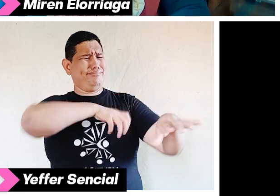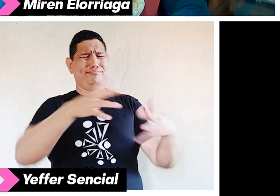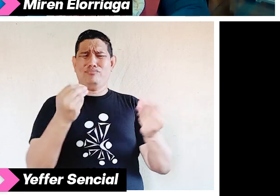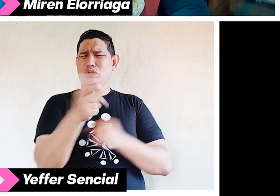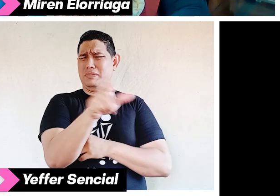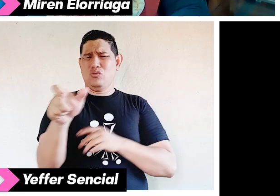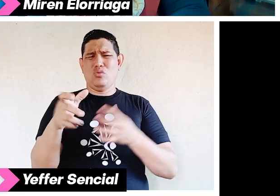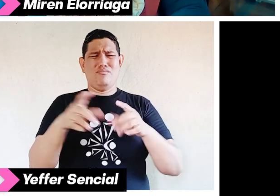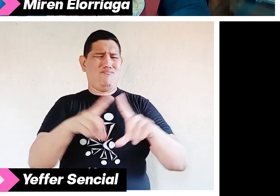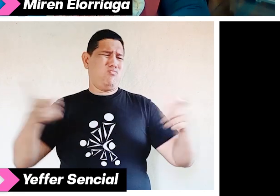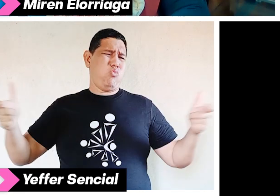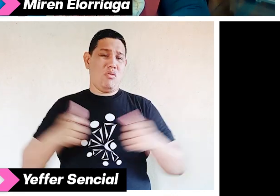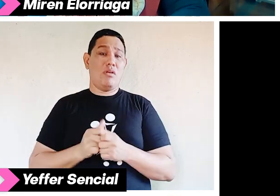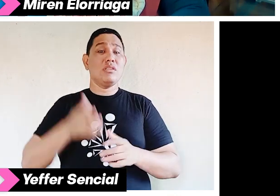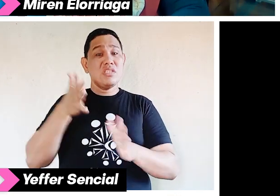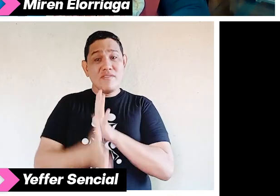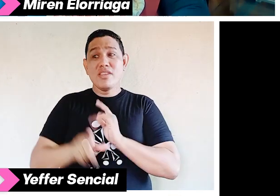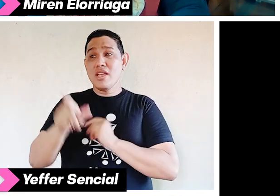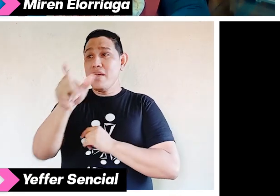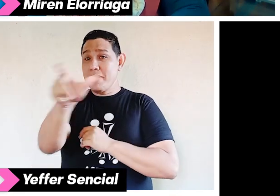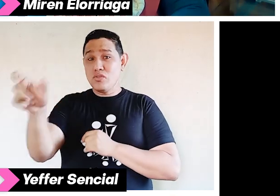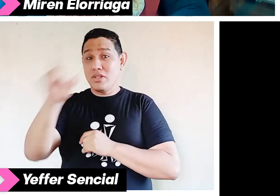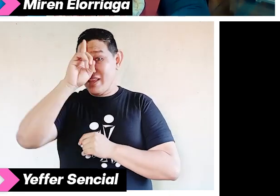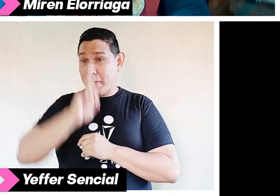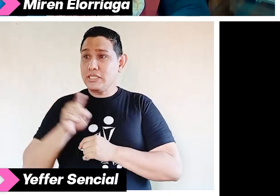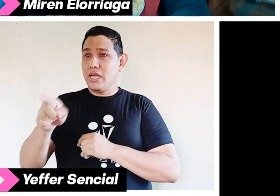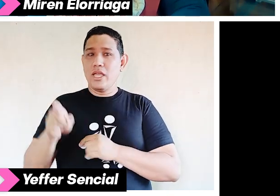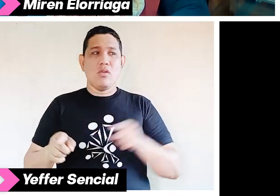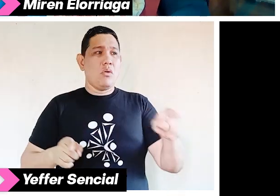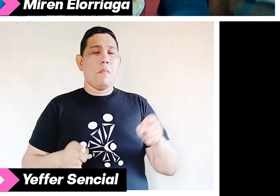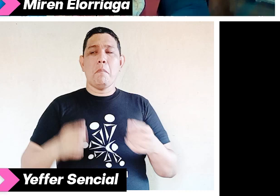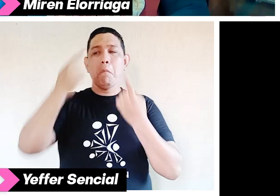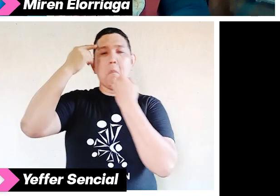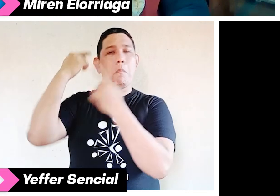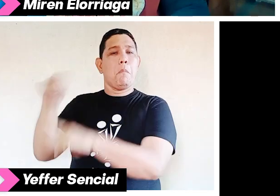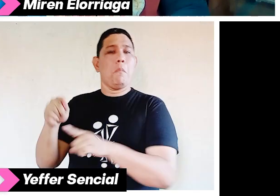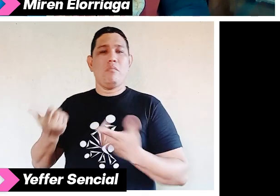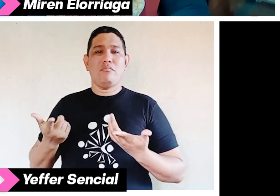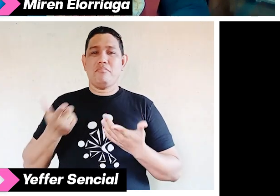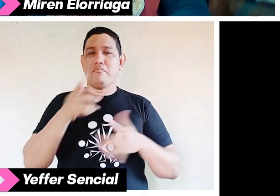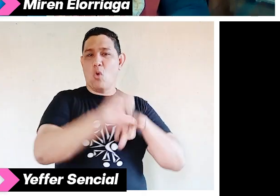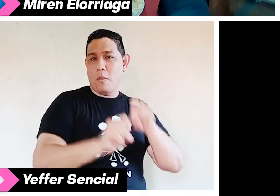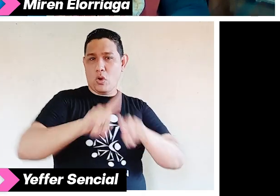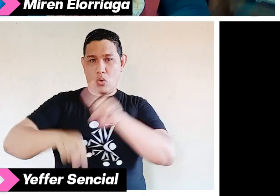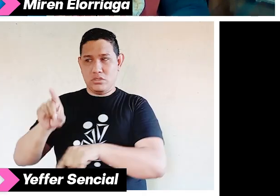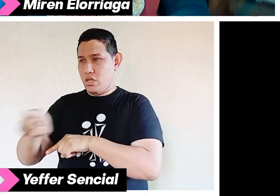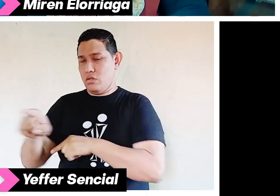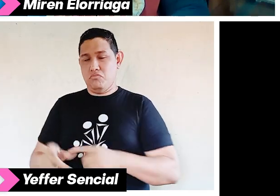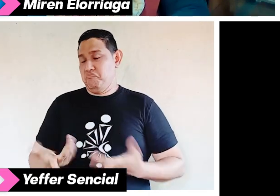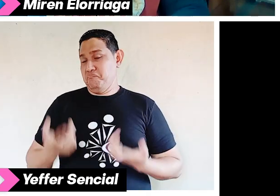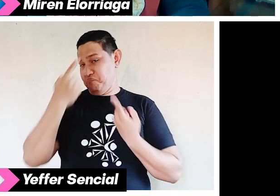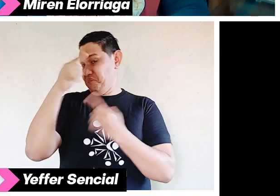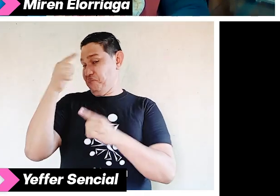que también forman parte de un mercado que a veces no está considerado. Otra cosa que me parece importante